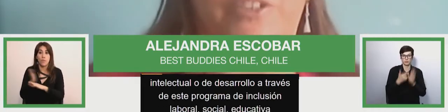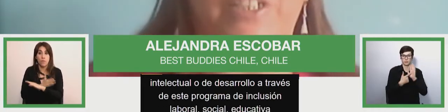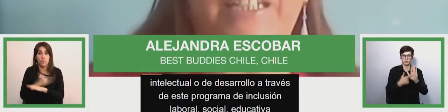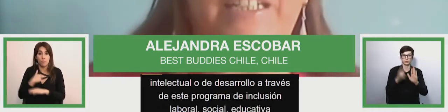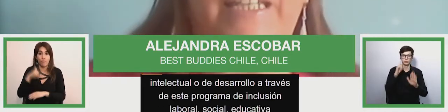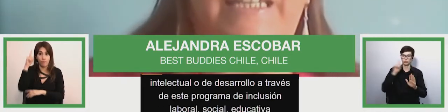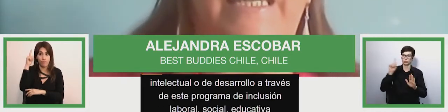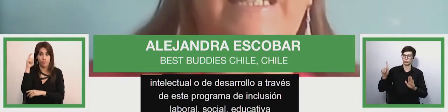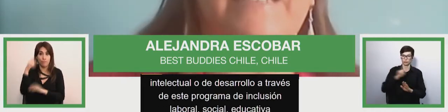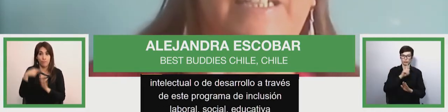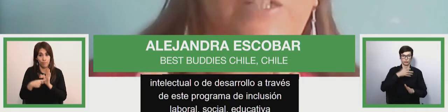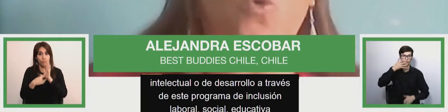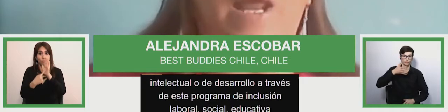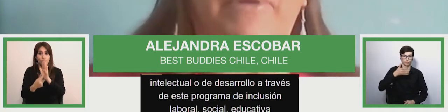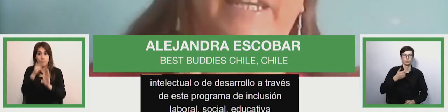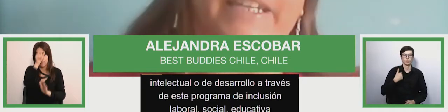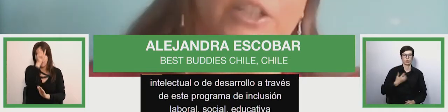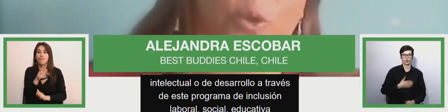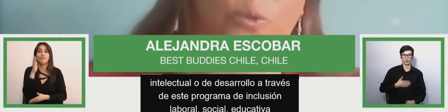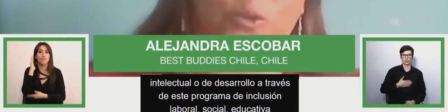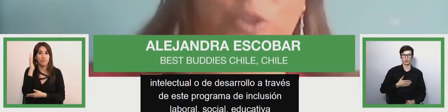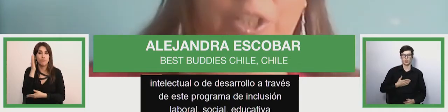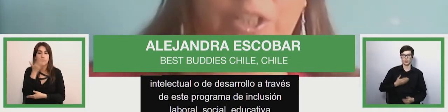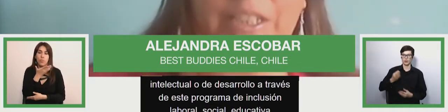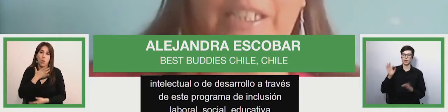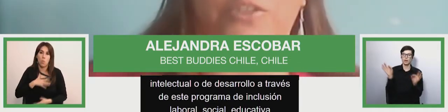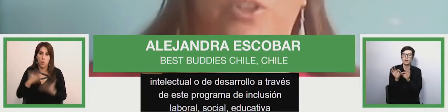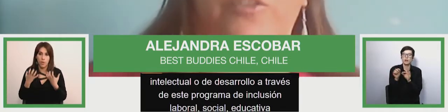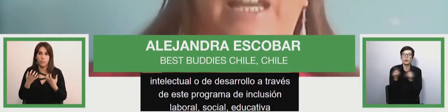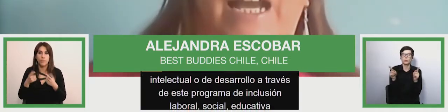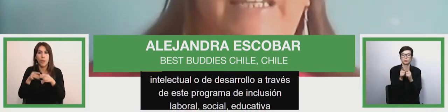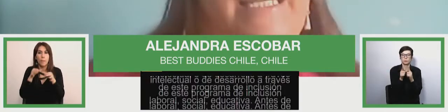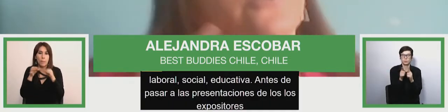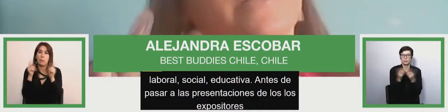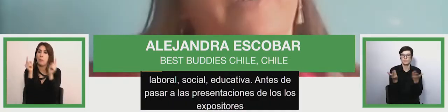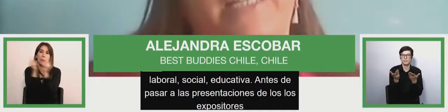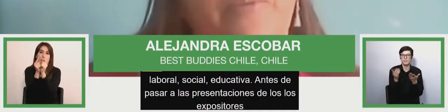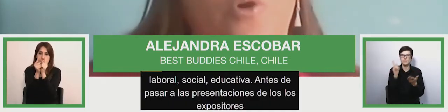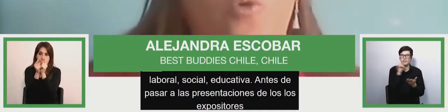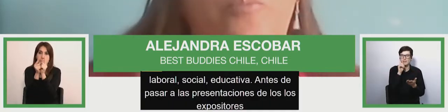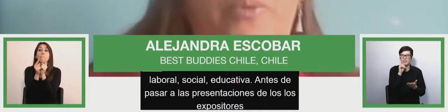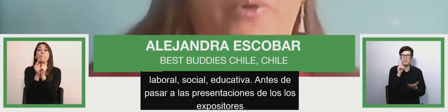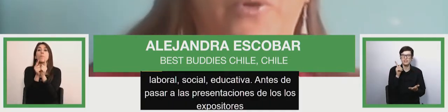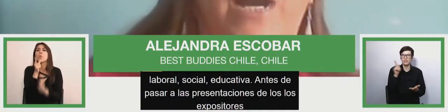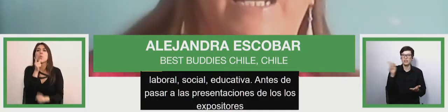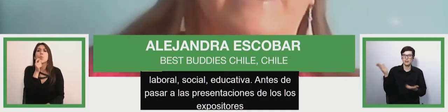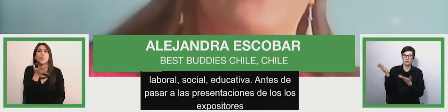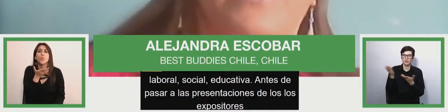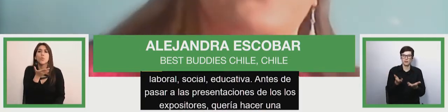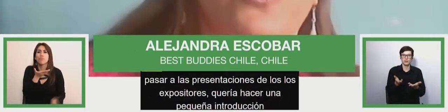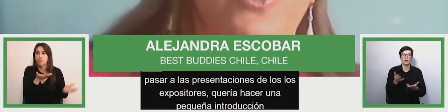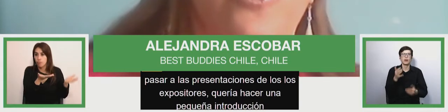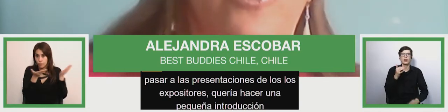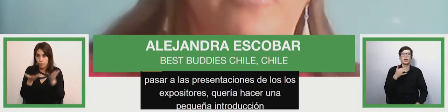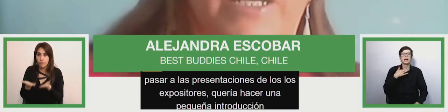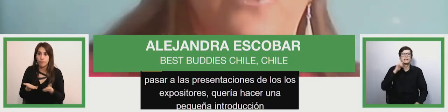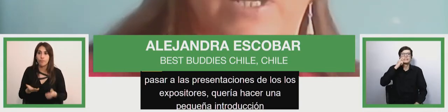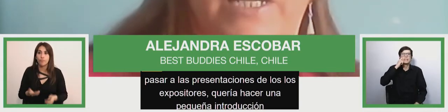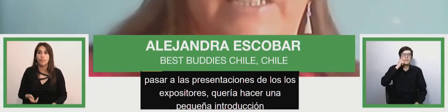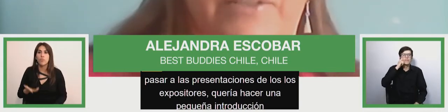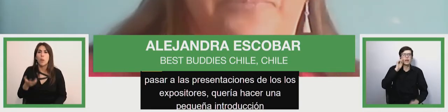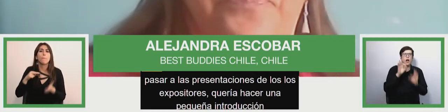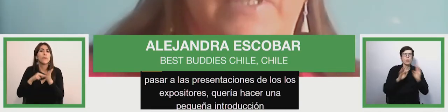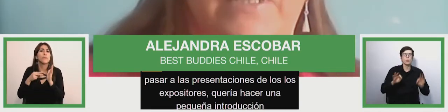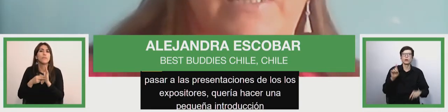expositores, quería hacer una pequeña introducción sobre a qué nos referimos un poco a la educación no formal